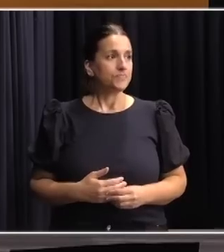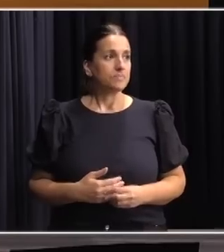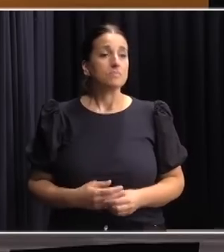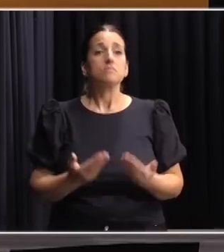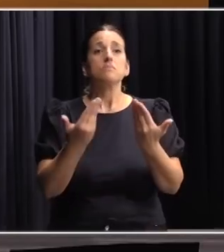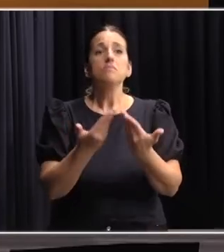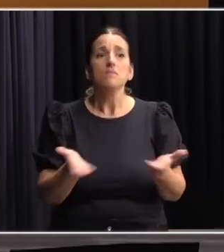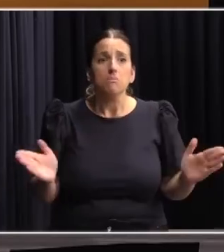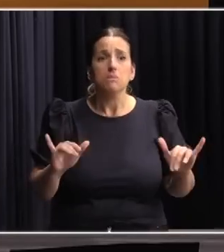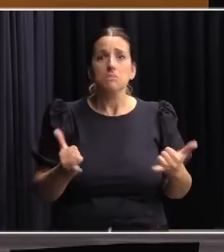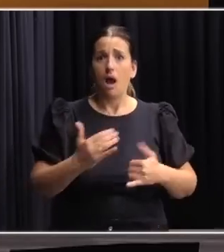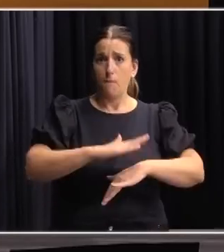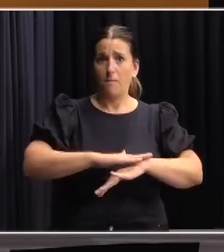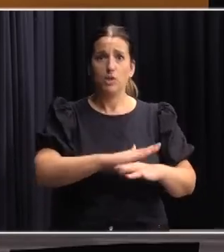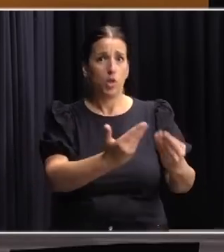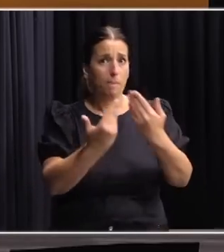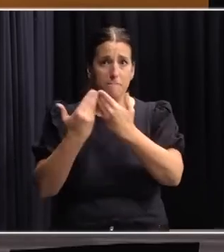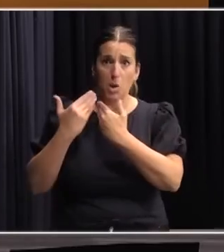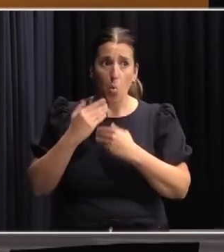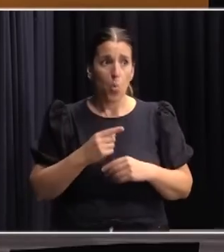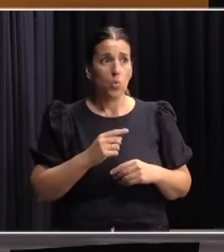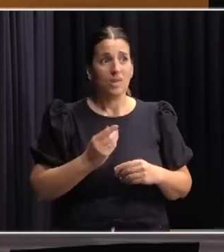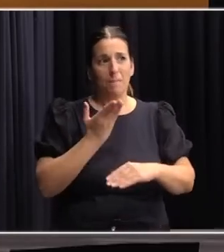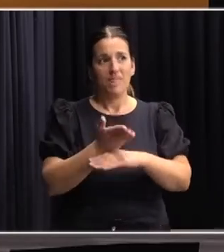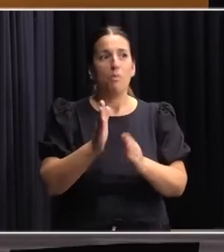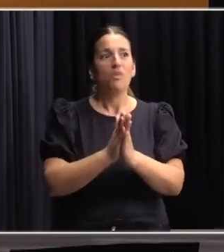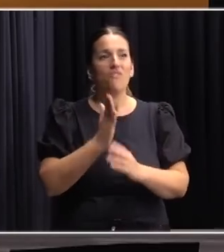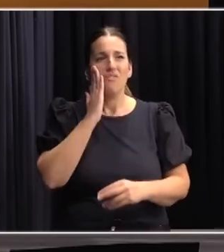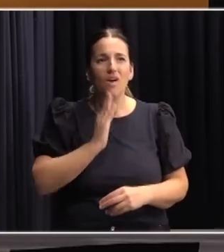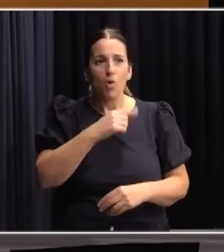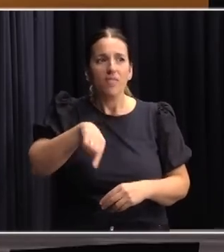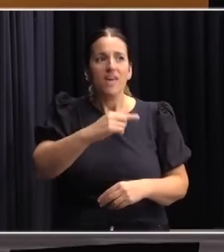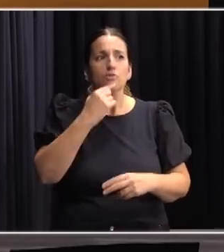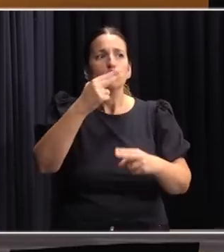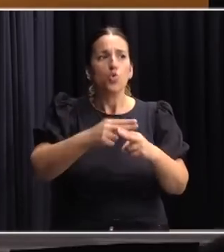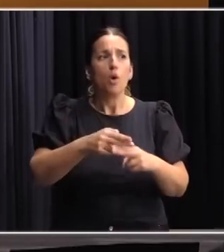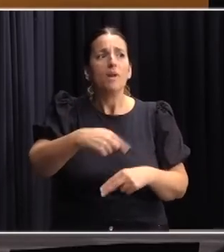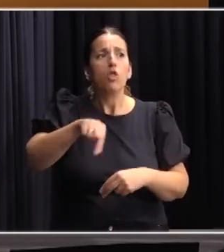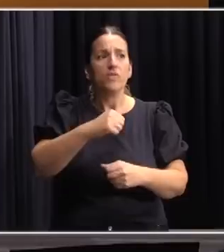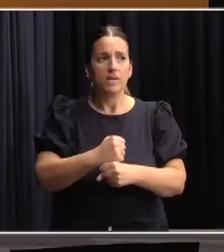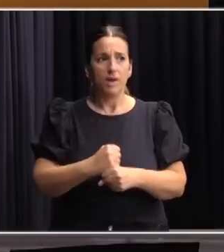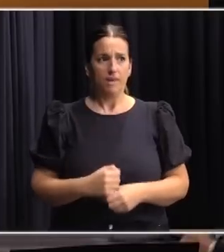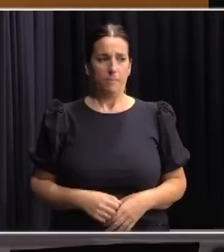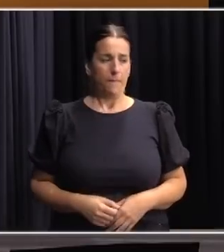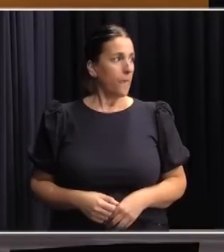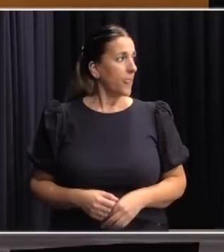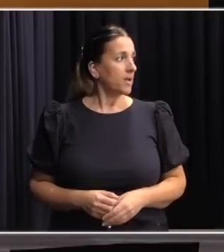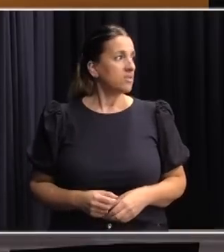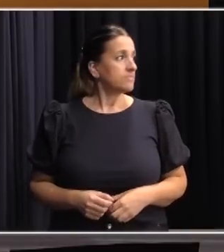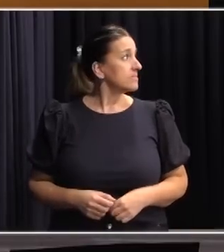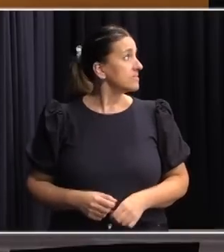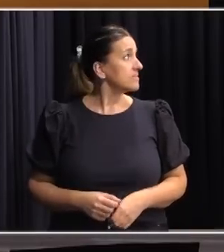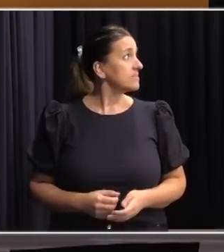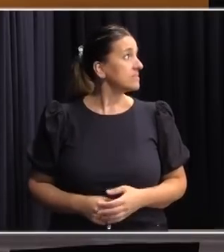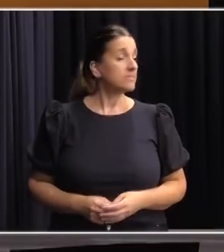Abrimos entonces un espacio de intercambio, solicitamos por favor que se identifiquen y mencionen al medio que representan. Muchas gracias.